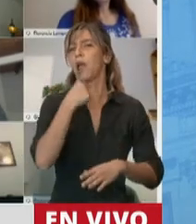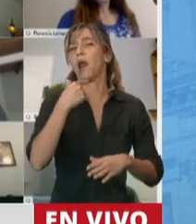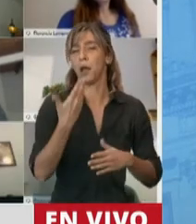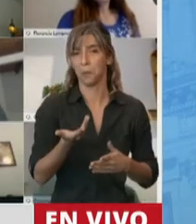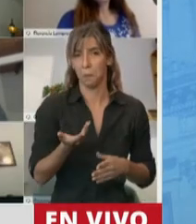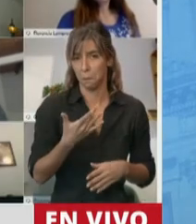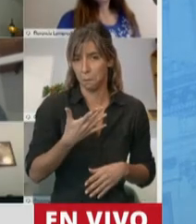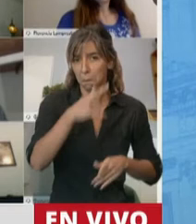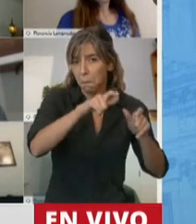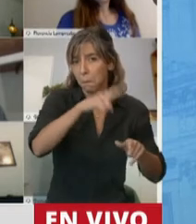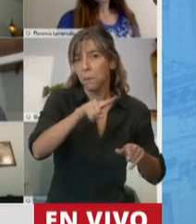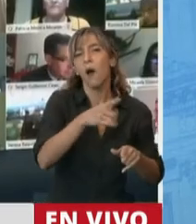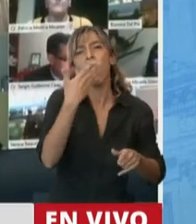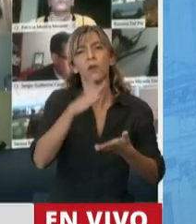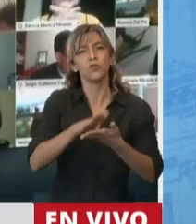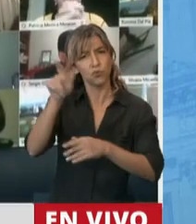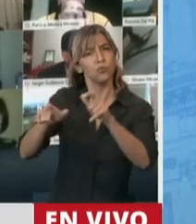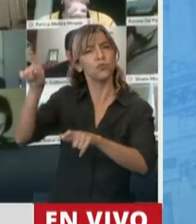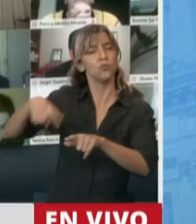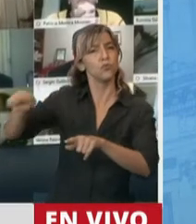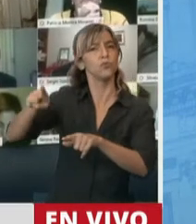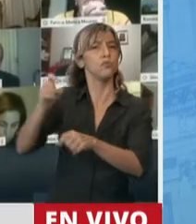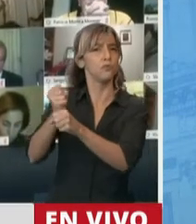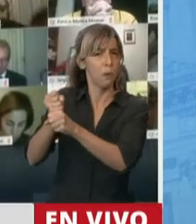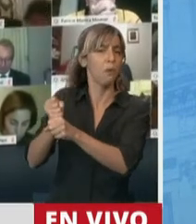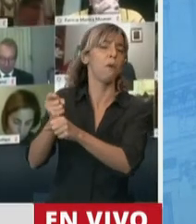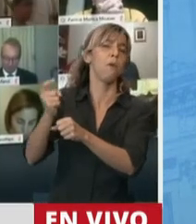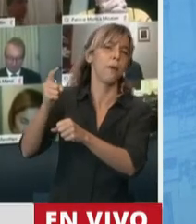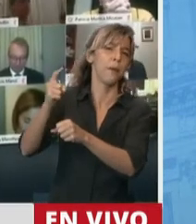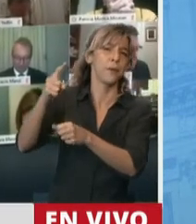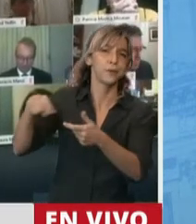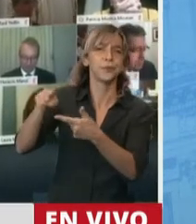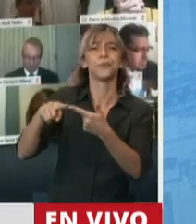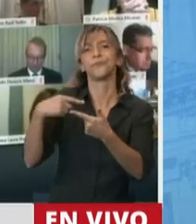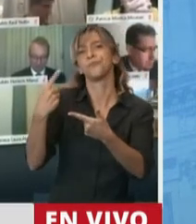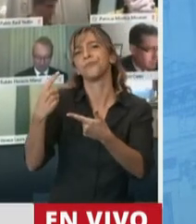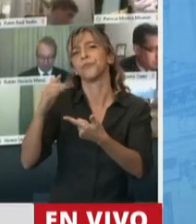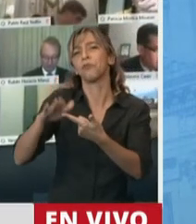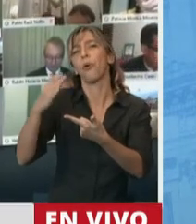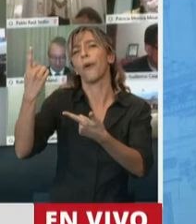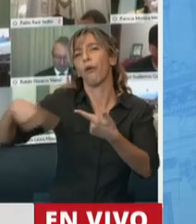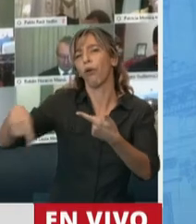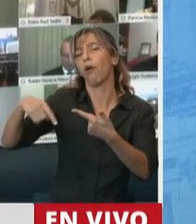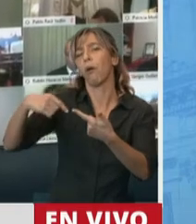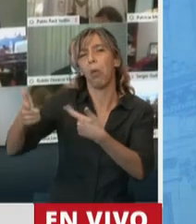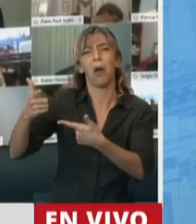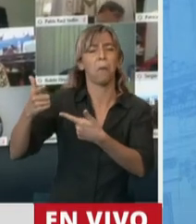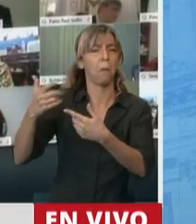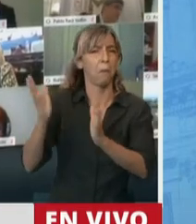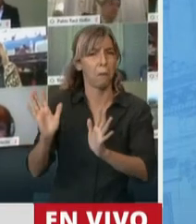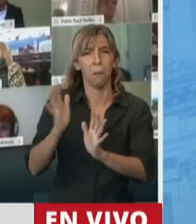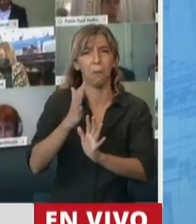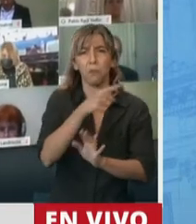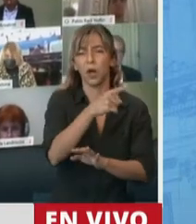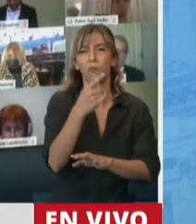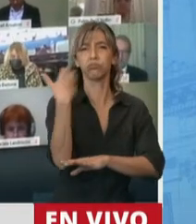que nos hablen de los trabajadores, con discursos, pero discursos que hoy no tienen un